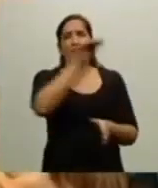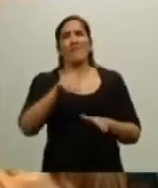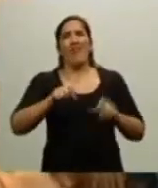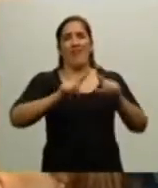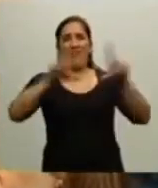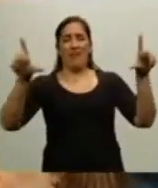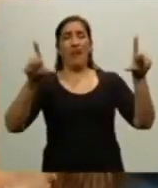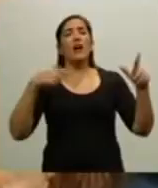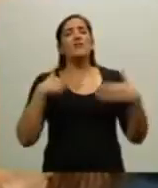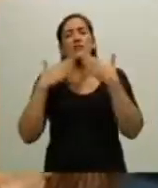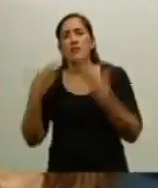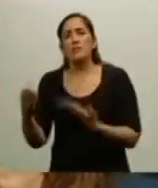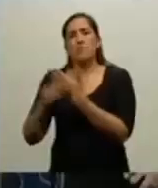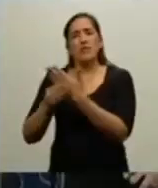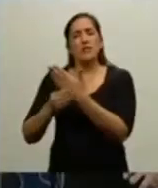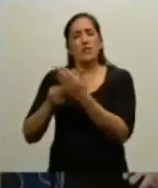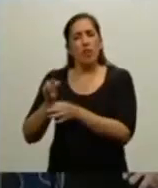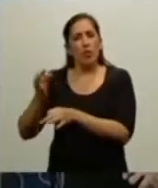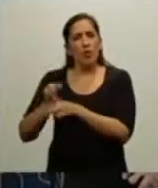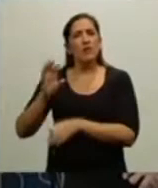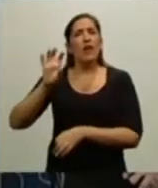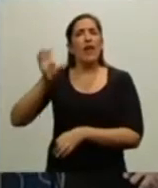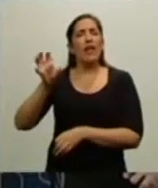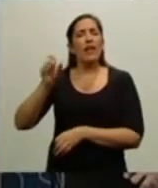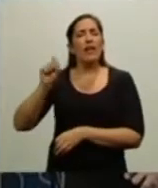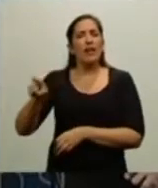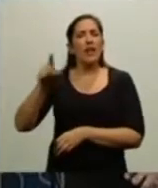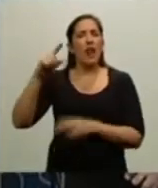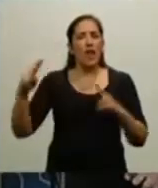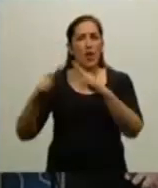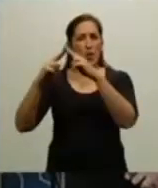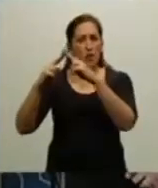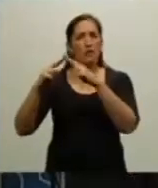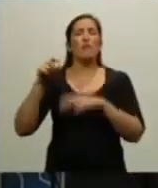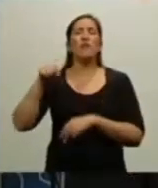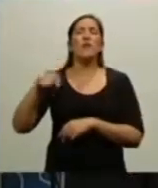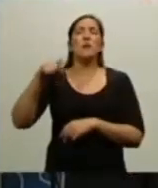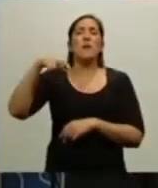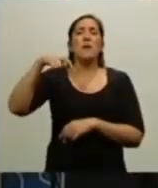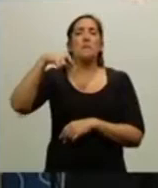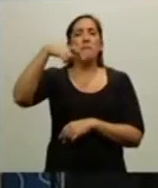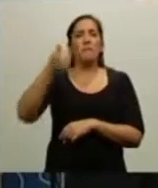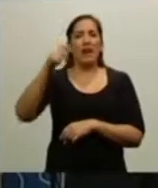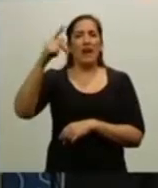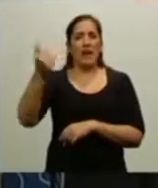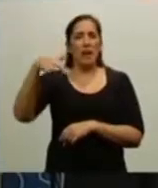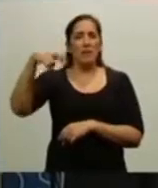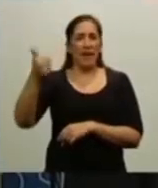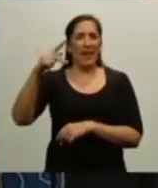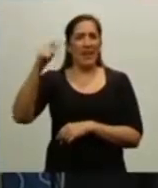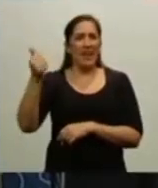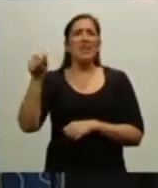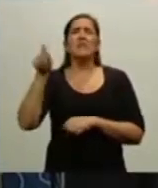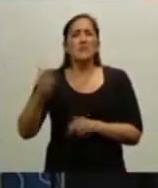aporte del Ministerio de Educación, del canal Encuentro, de Paca Paca, de los biólogos, de todos los